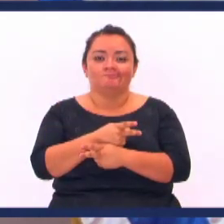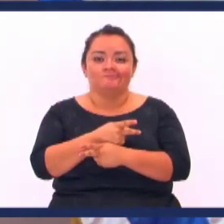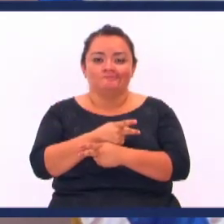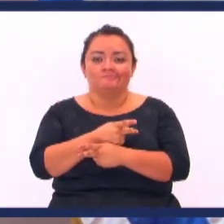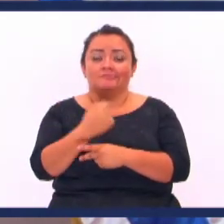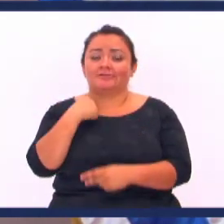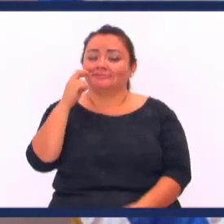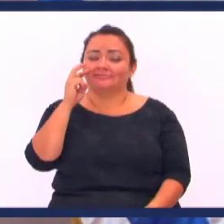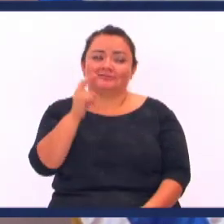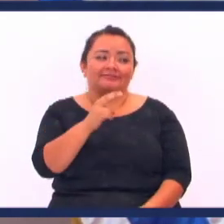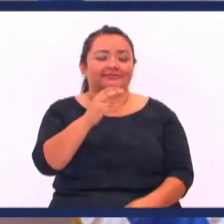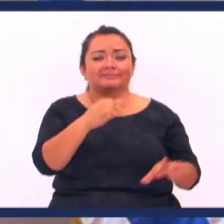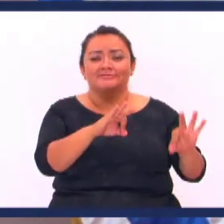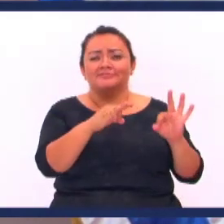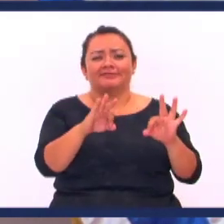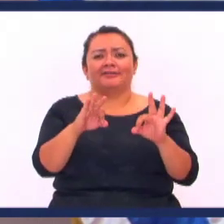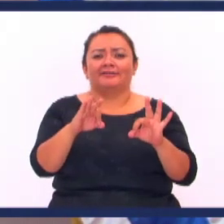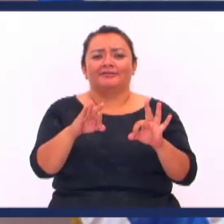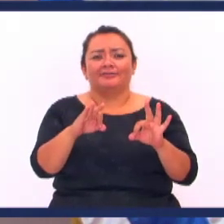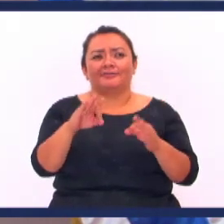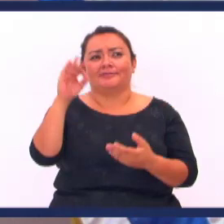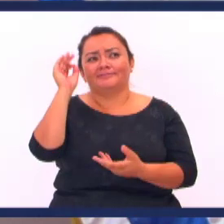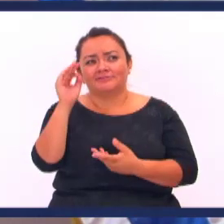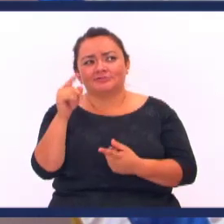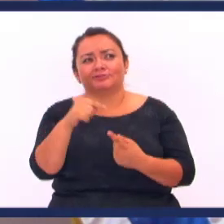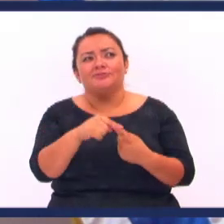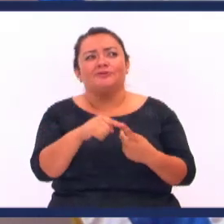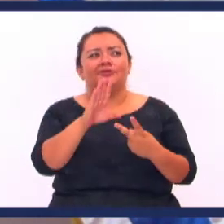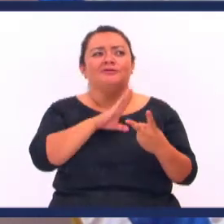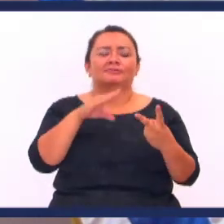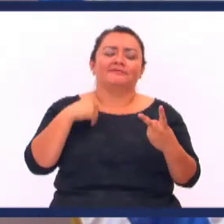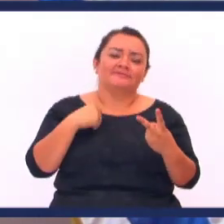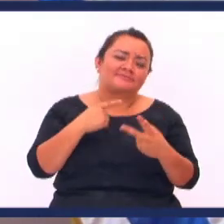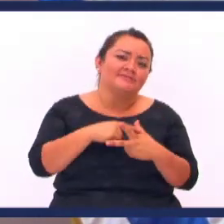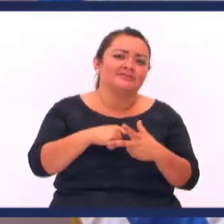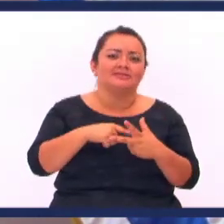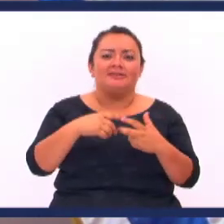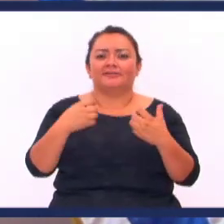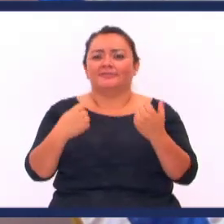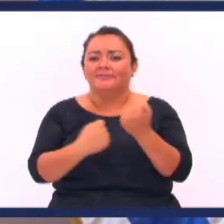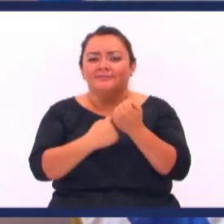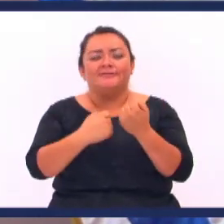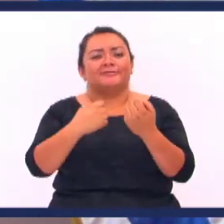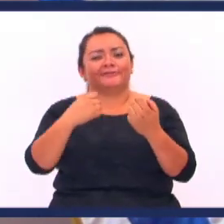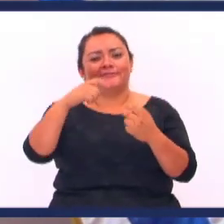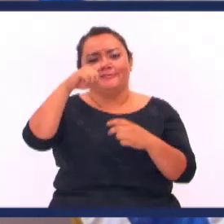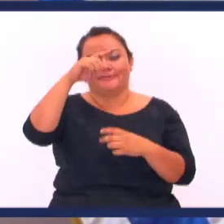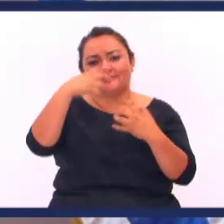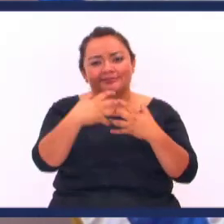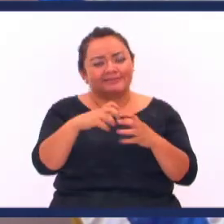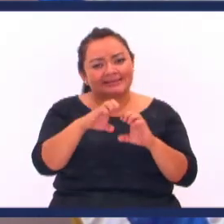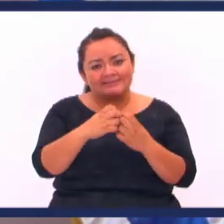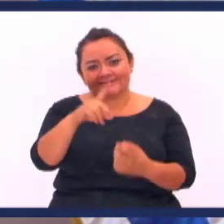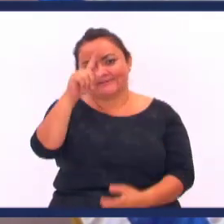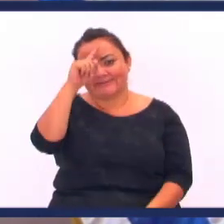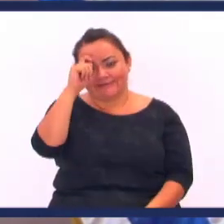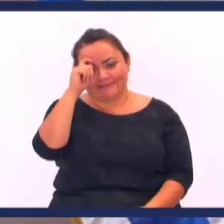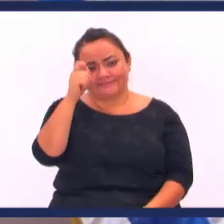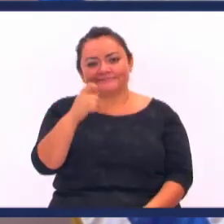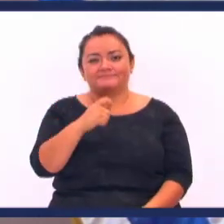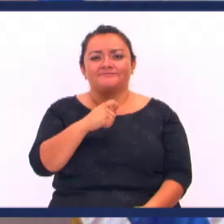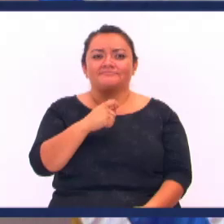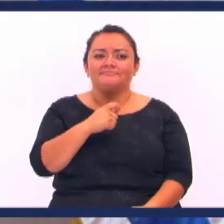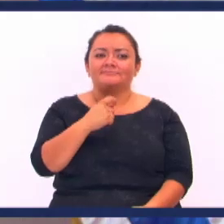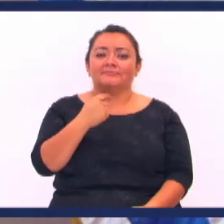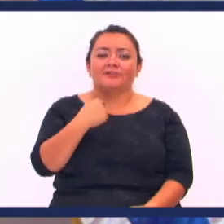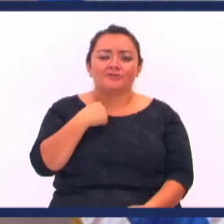Yo si lo vi De todas formas Como pastor Como familia Como colaborador Como compañero de trabajo Voy usar la palabra